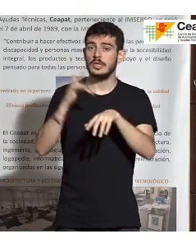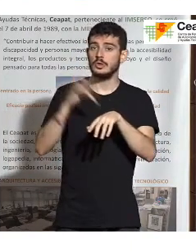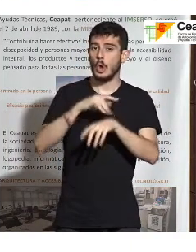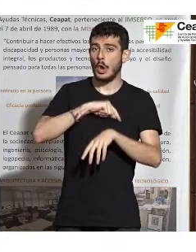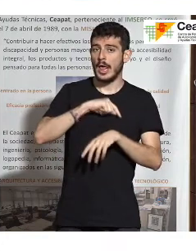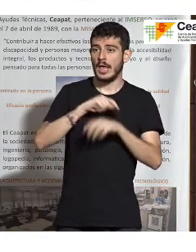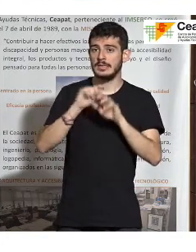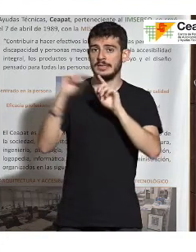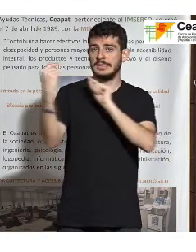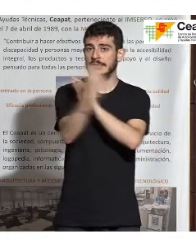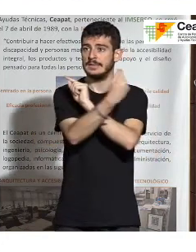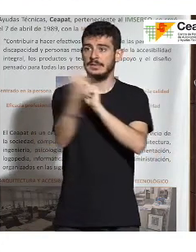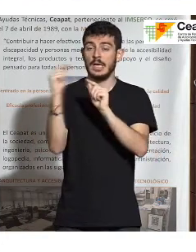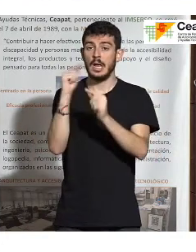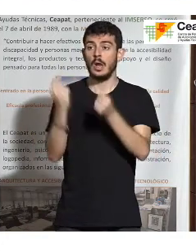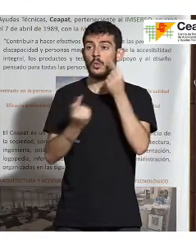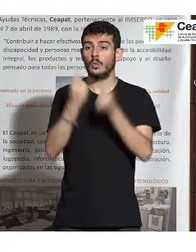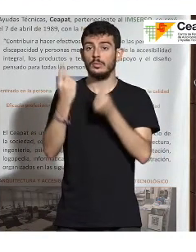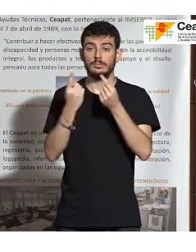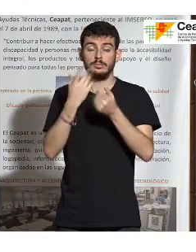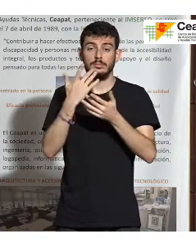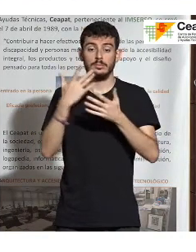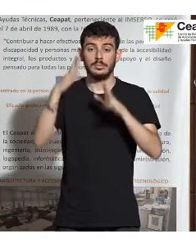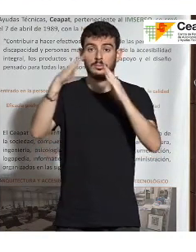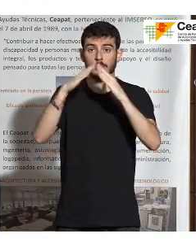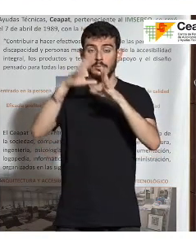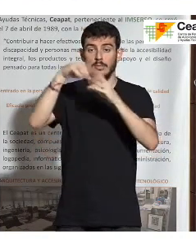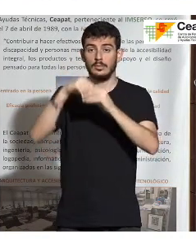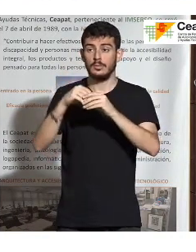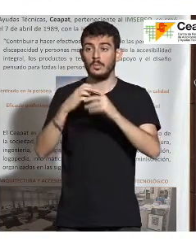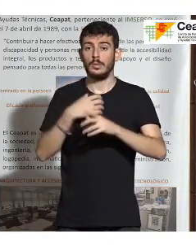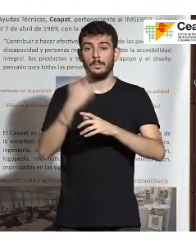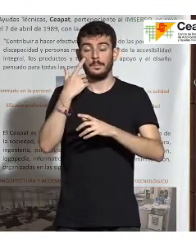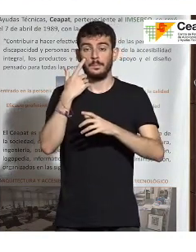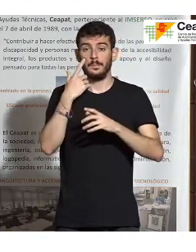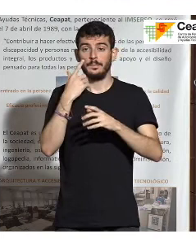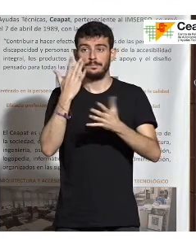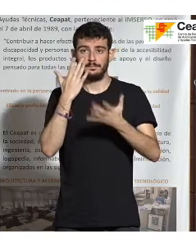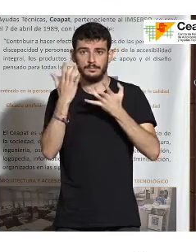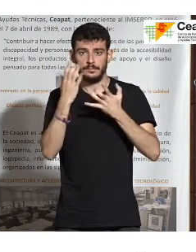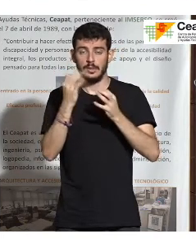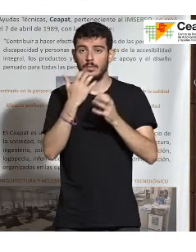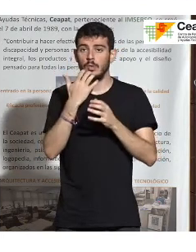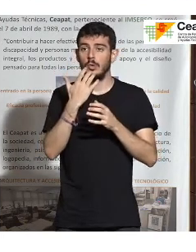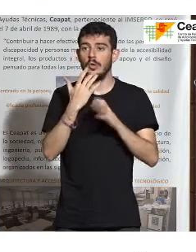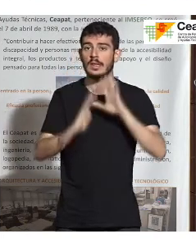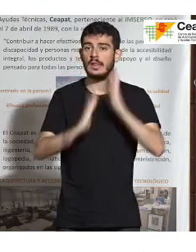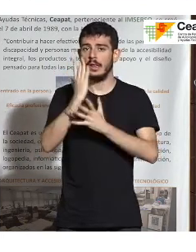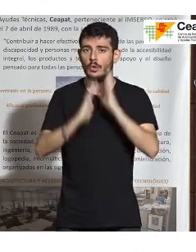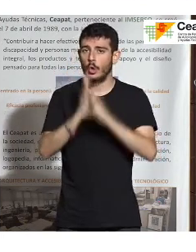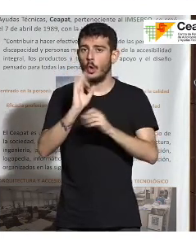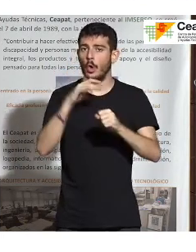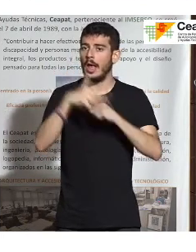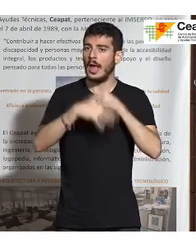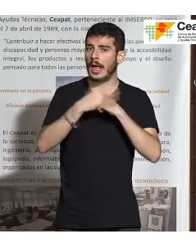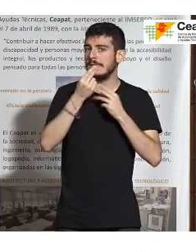detección de determinados riesgos que pueden haber en el domicilio, como pueden ser incendios o fugas de gas,